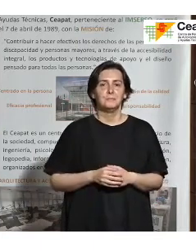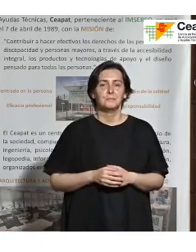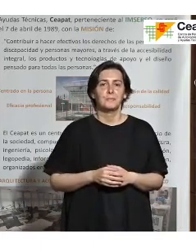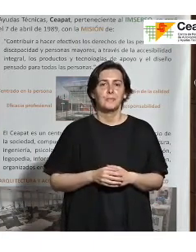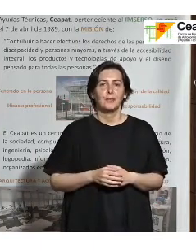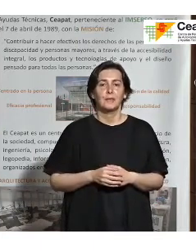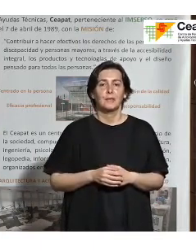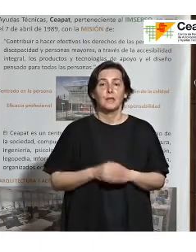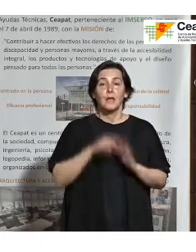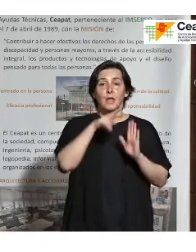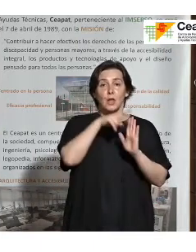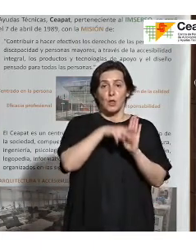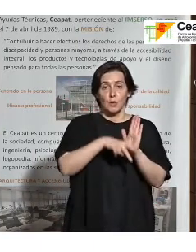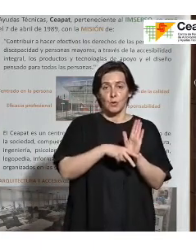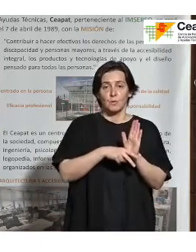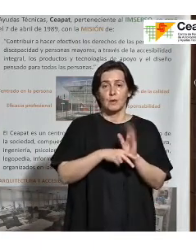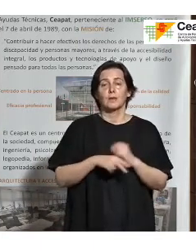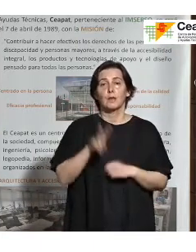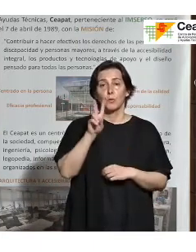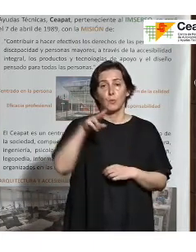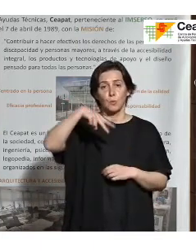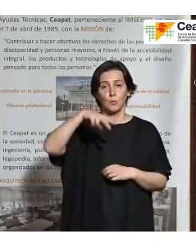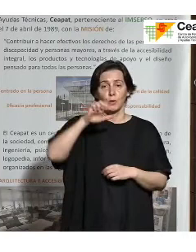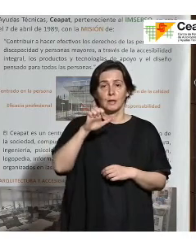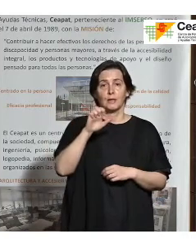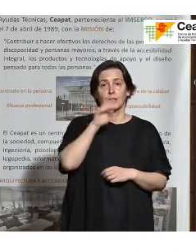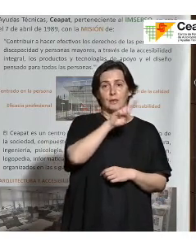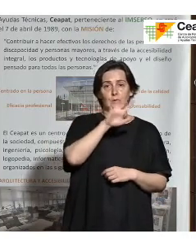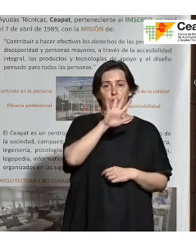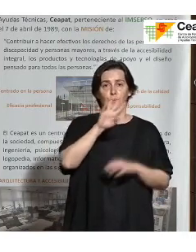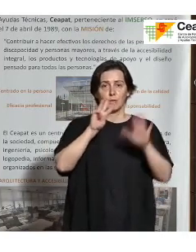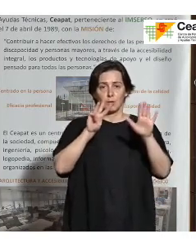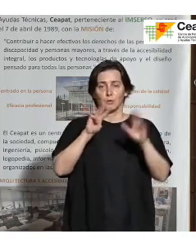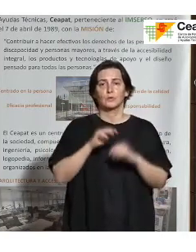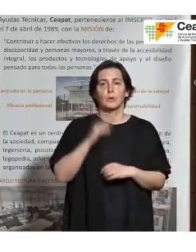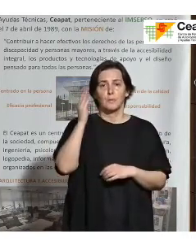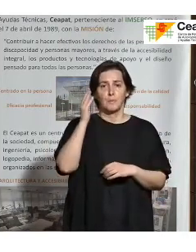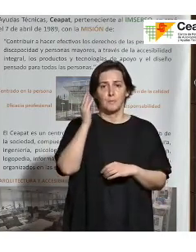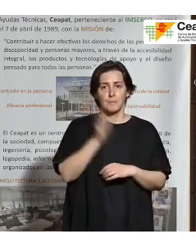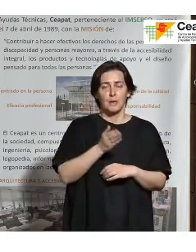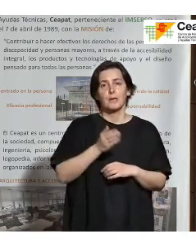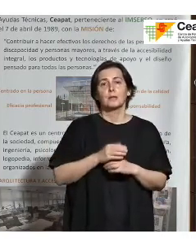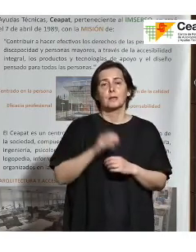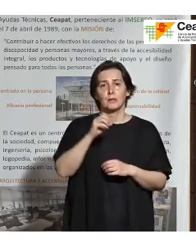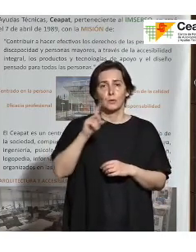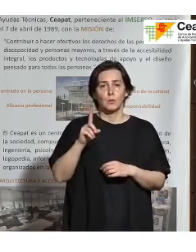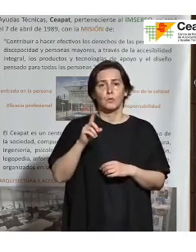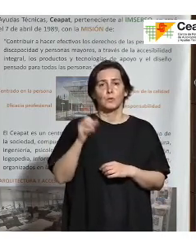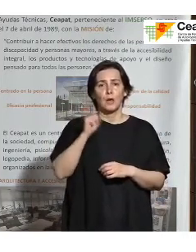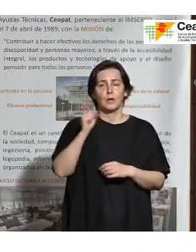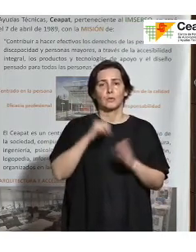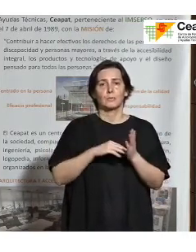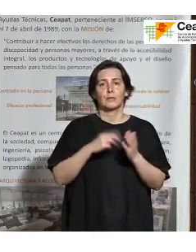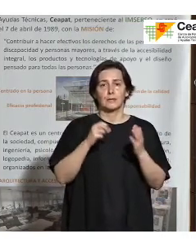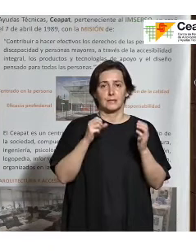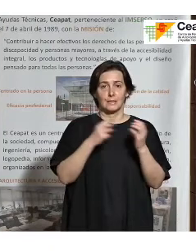La norma es UNE 158.401 de 2019,